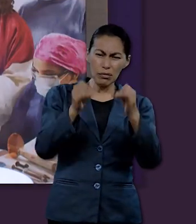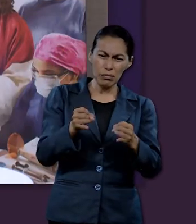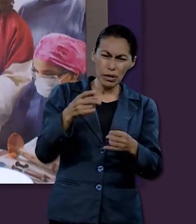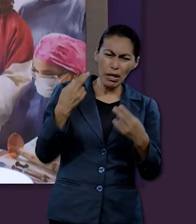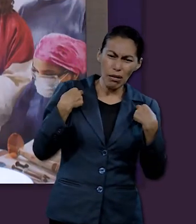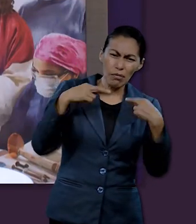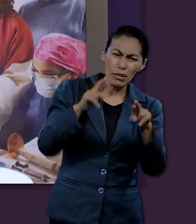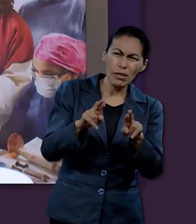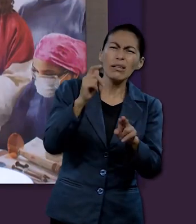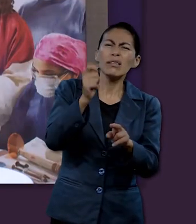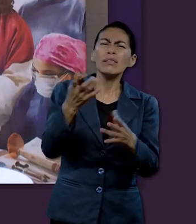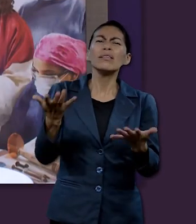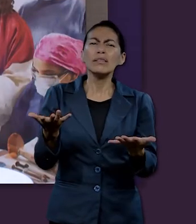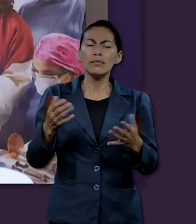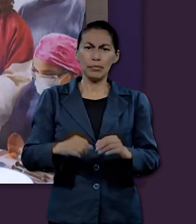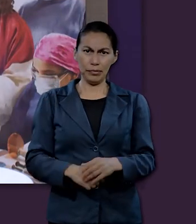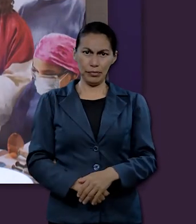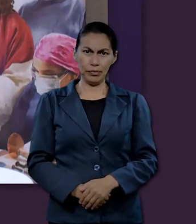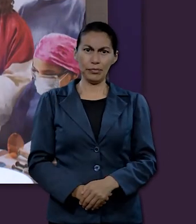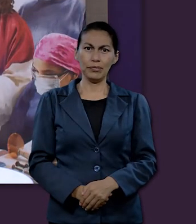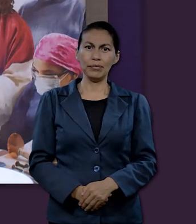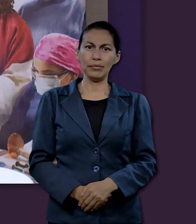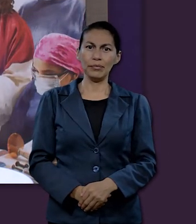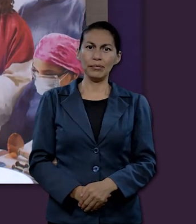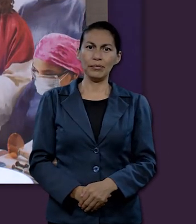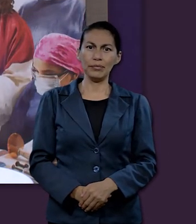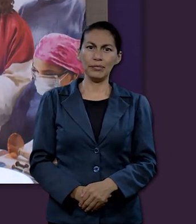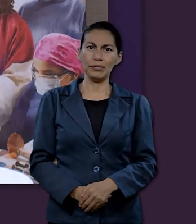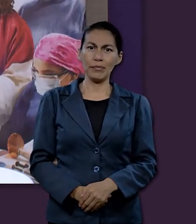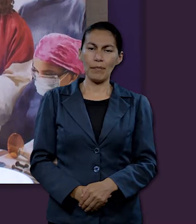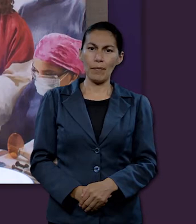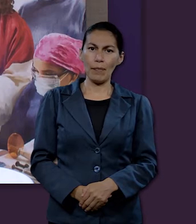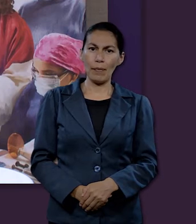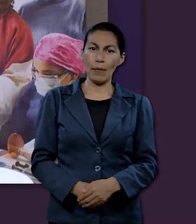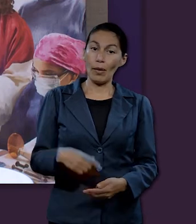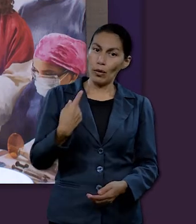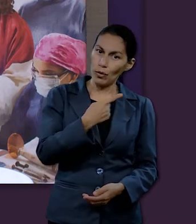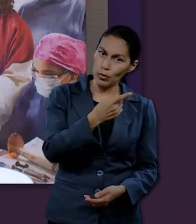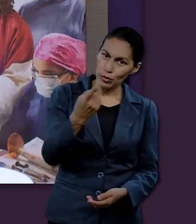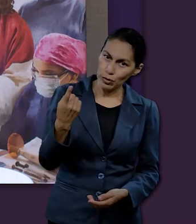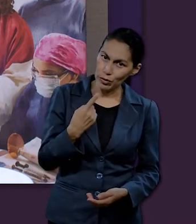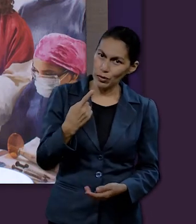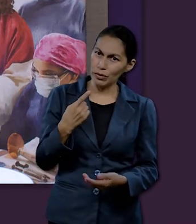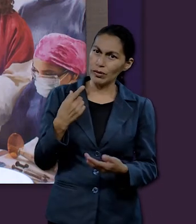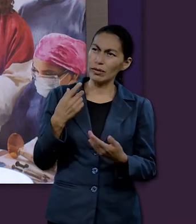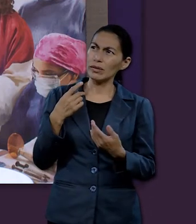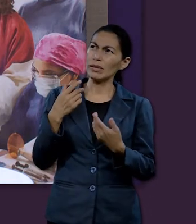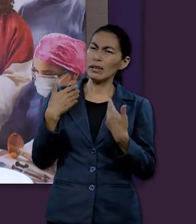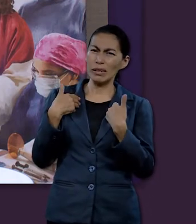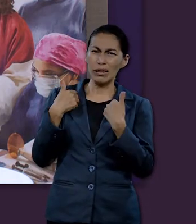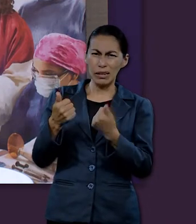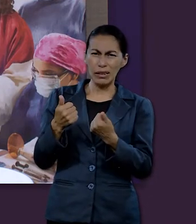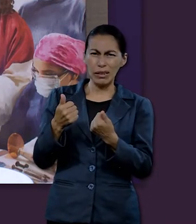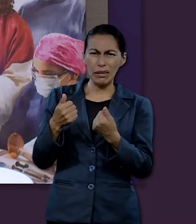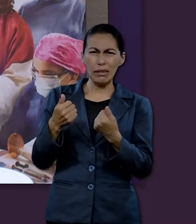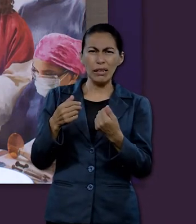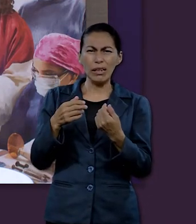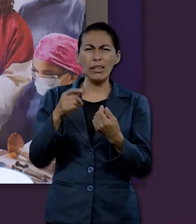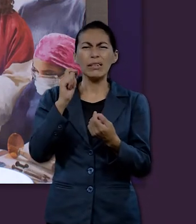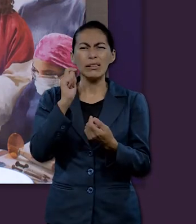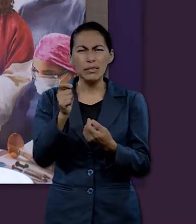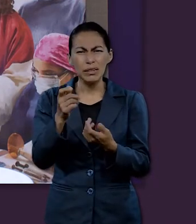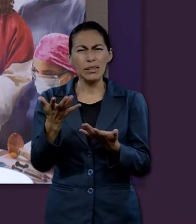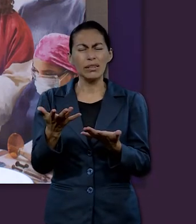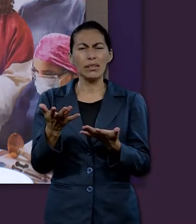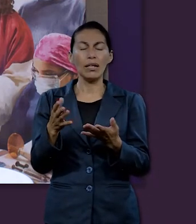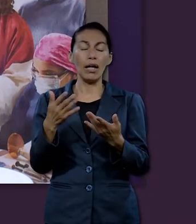Para poder entender cuál es la imagen que se nos presenta, debemos tener en cuenta el contexto del texto